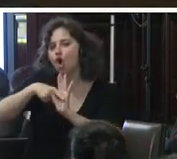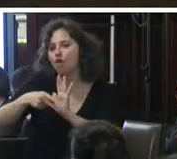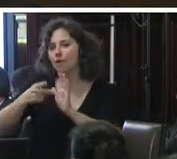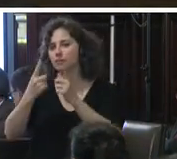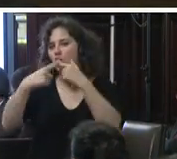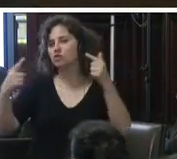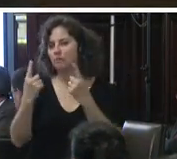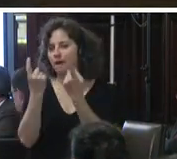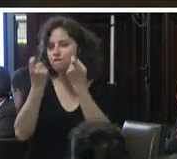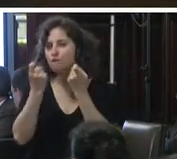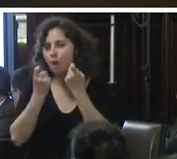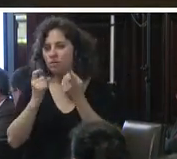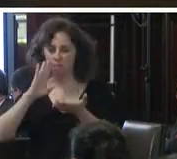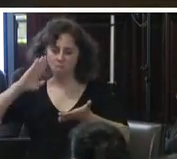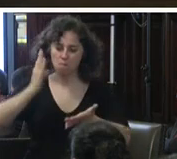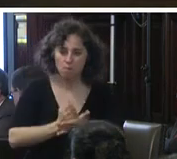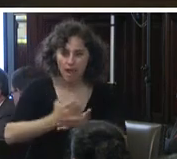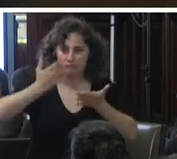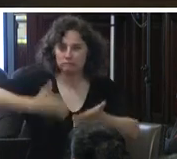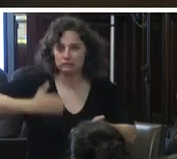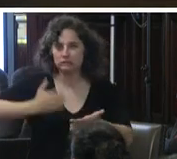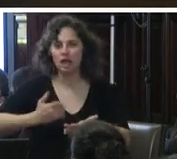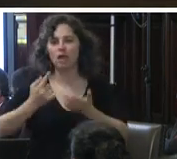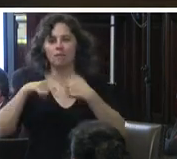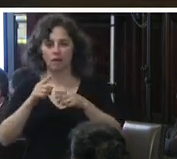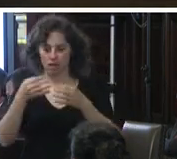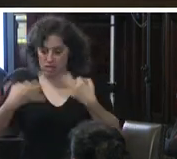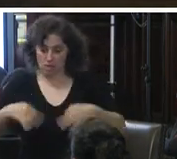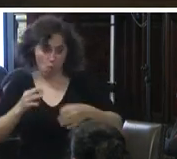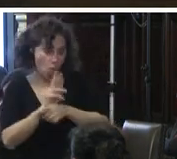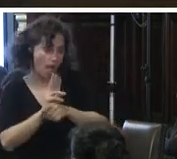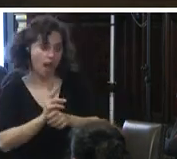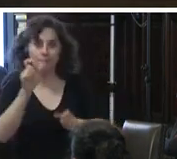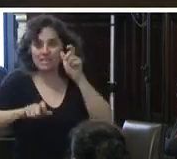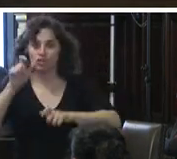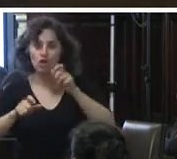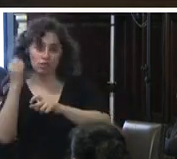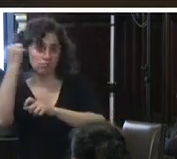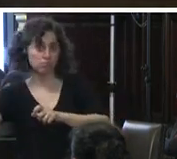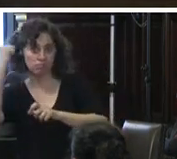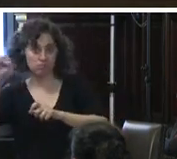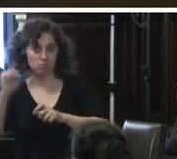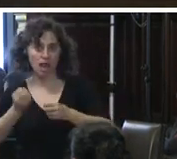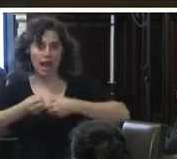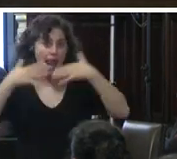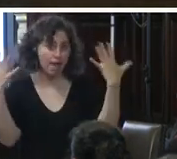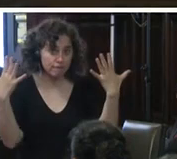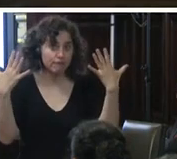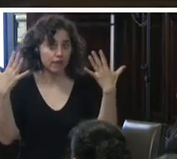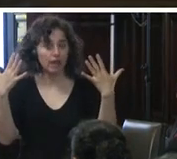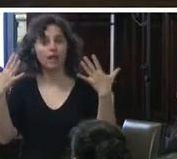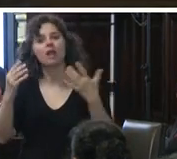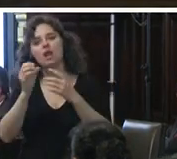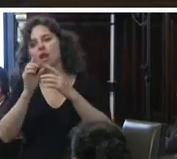fuertes más severas para asegurar que las personas que han cometido delitos de extrema gravedad